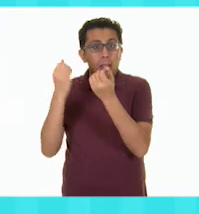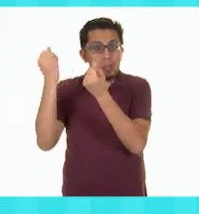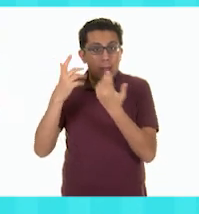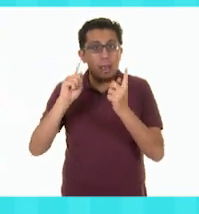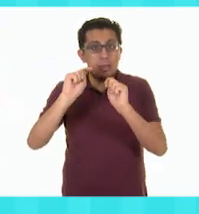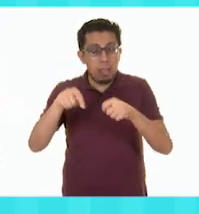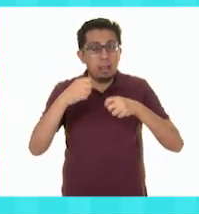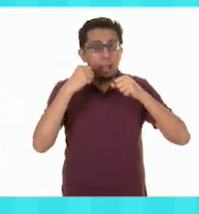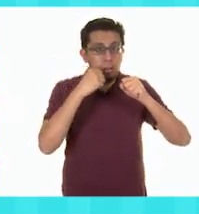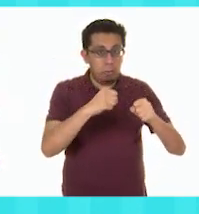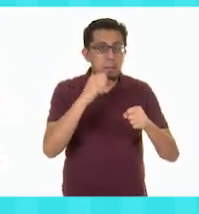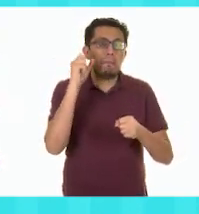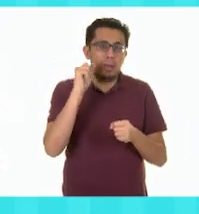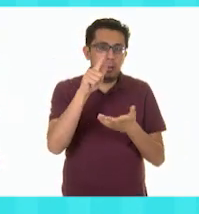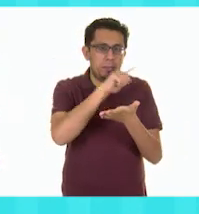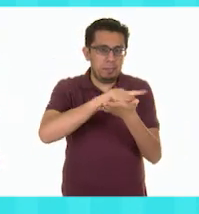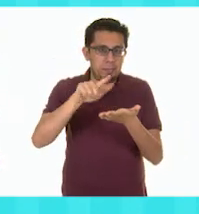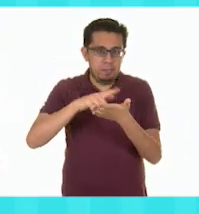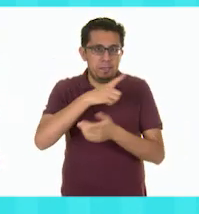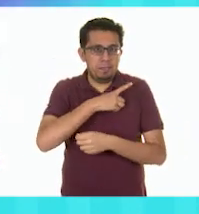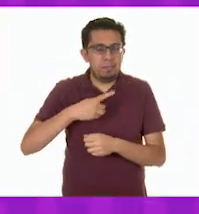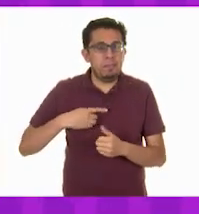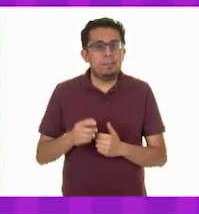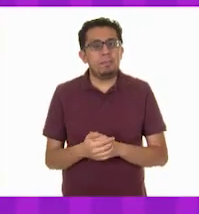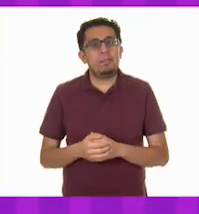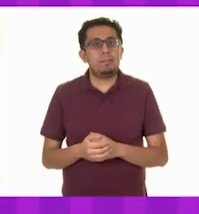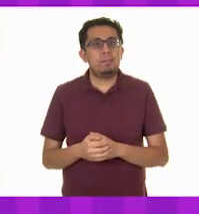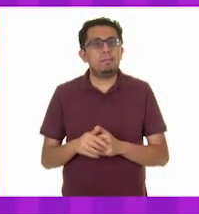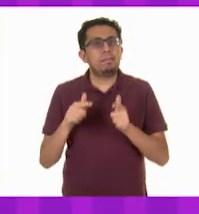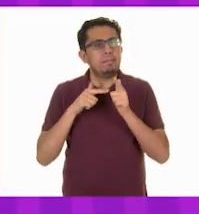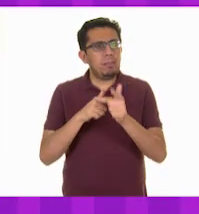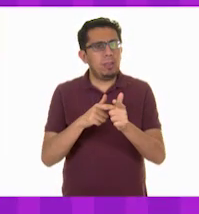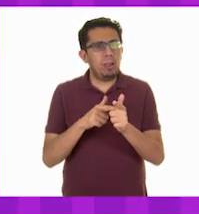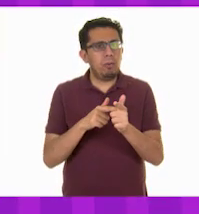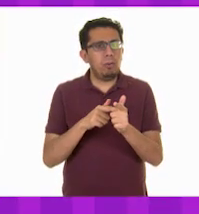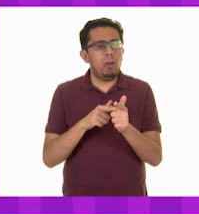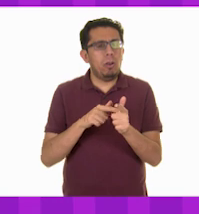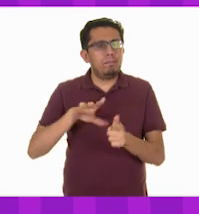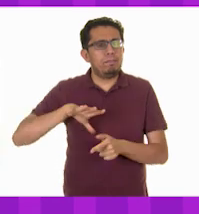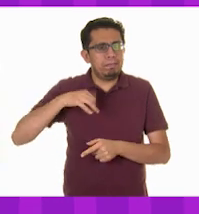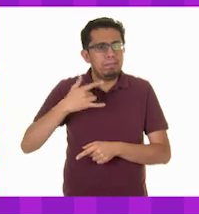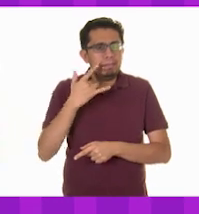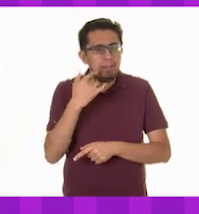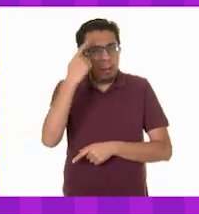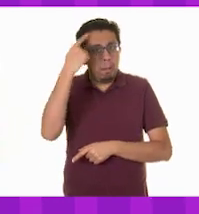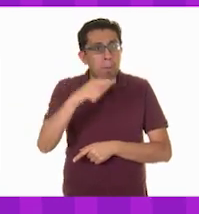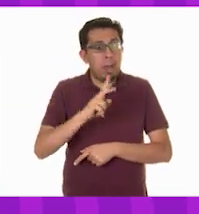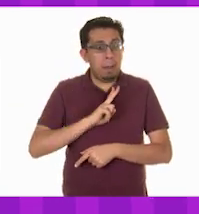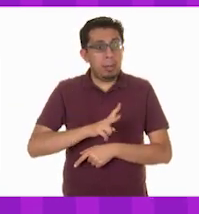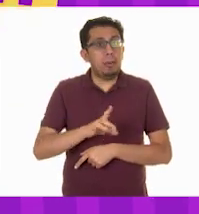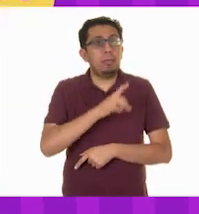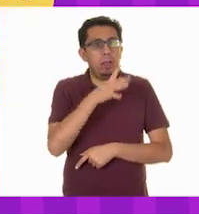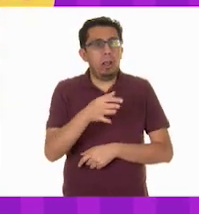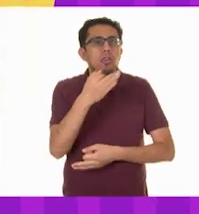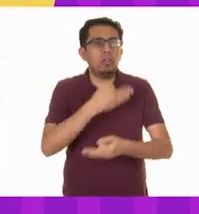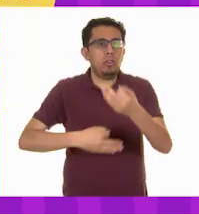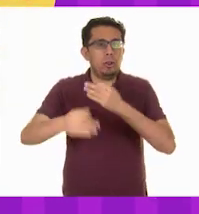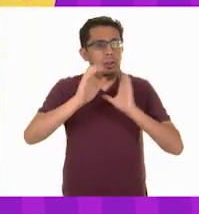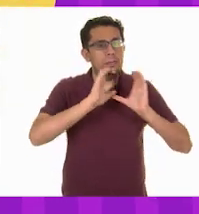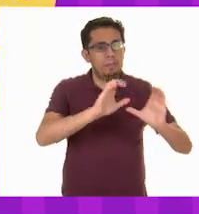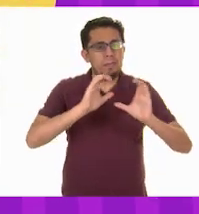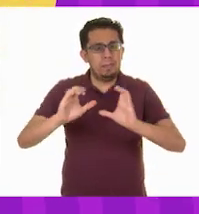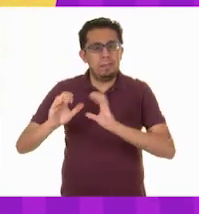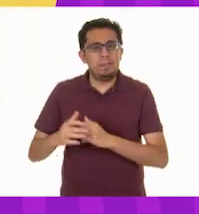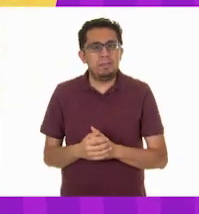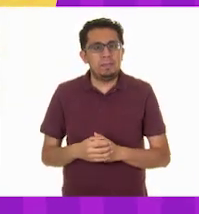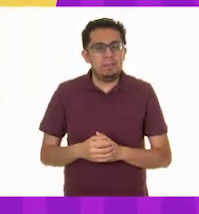que compres en la tienda o en el supermercado. Sigamos luchando juntos contra este virus cuidándonos los unos a los otros.